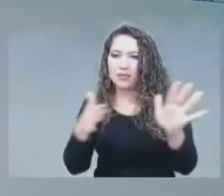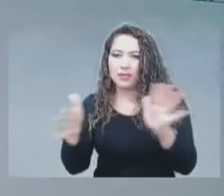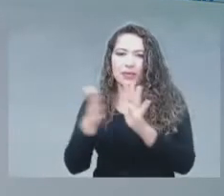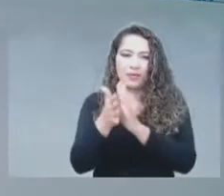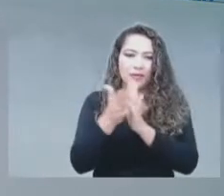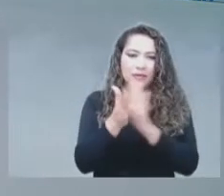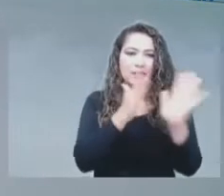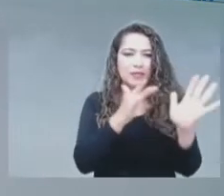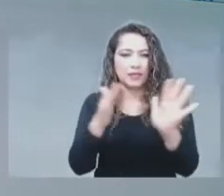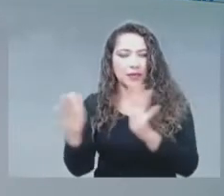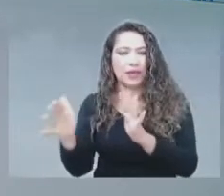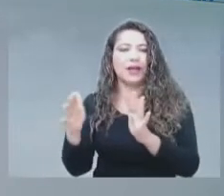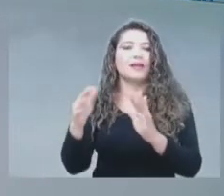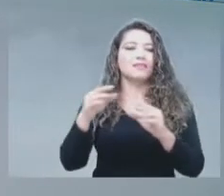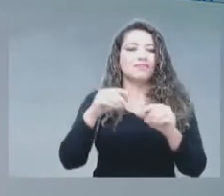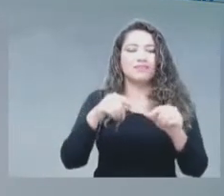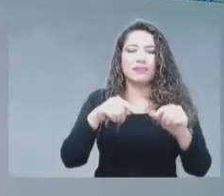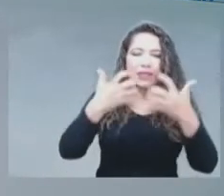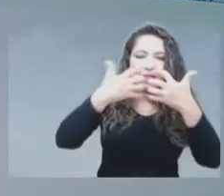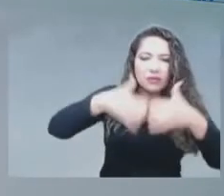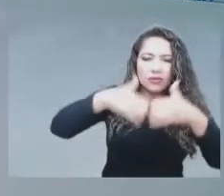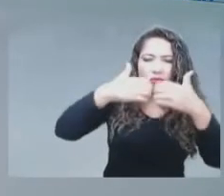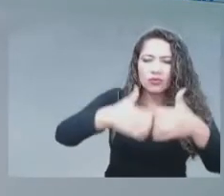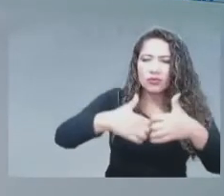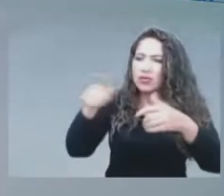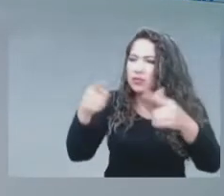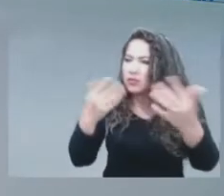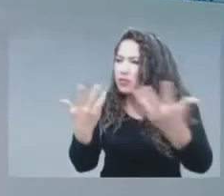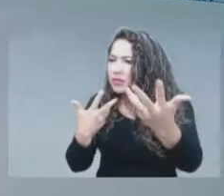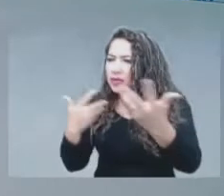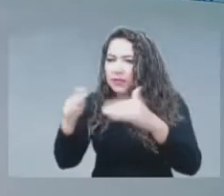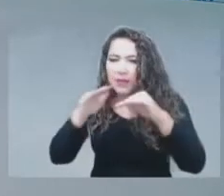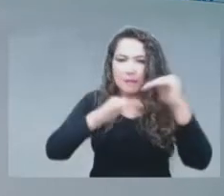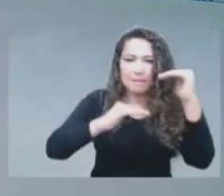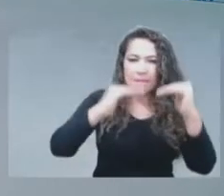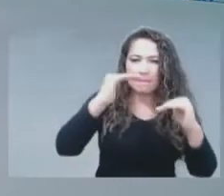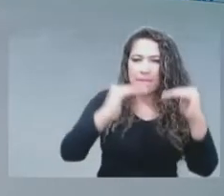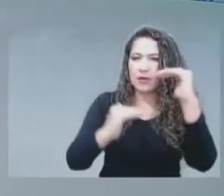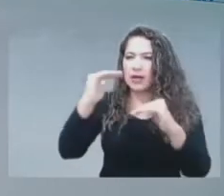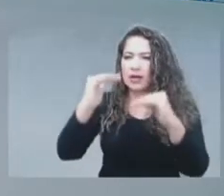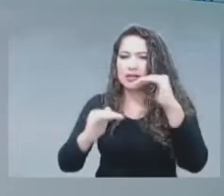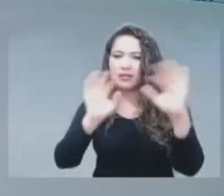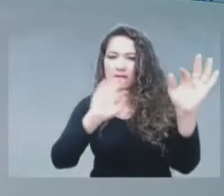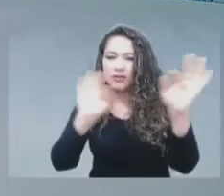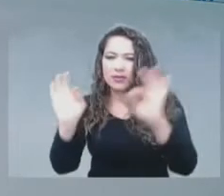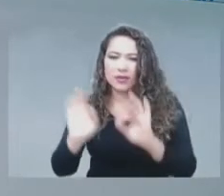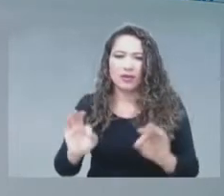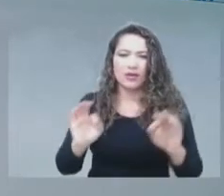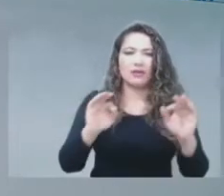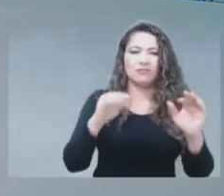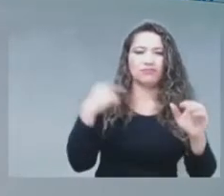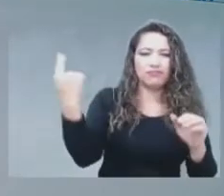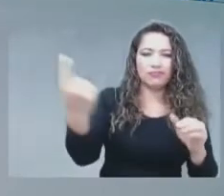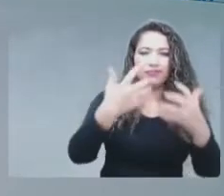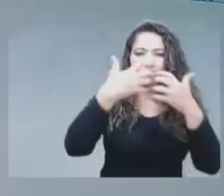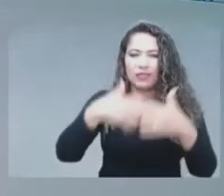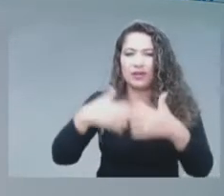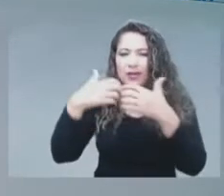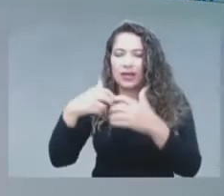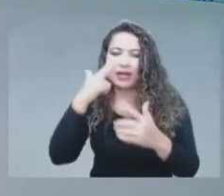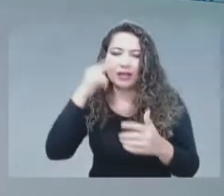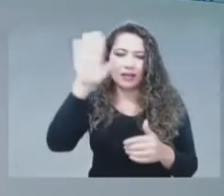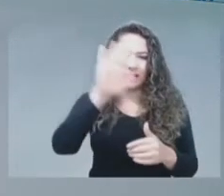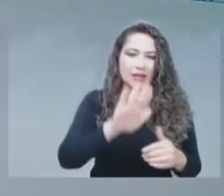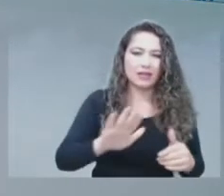fabricantes, la industria, sí, de organismos de estandarización, de gremios a nivel industrial, a nivel nacional y, por supuesto, también de